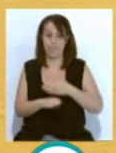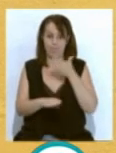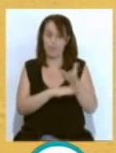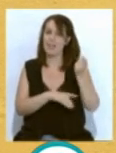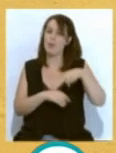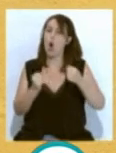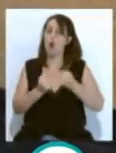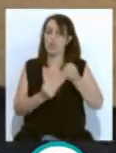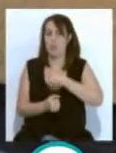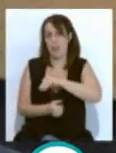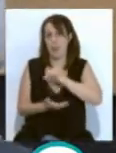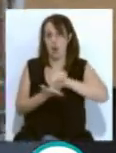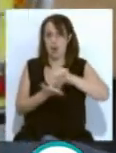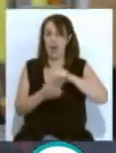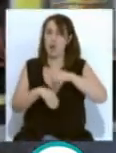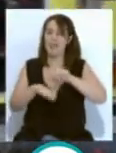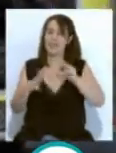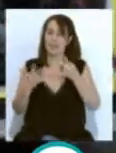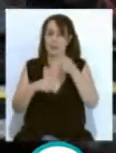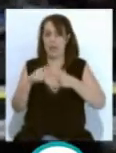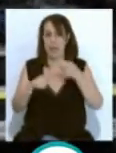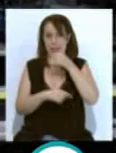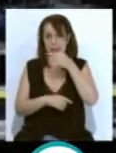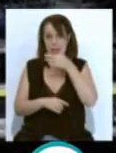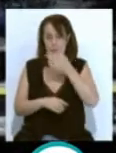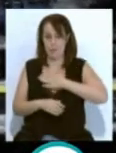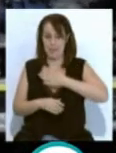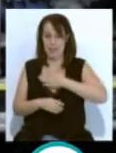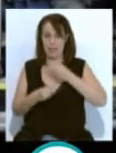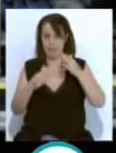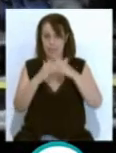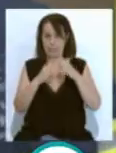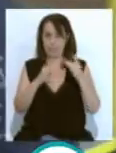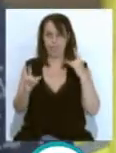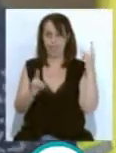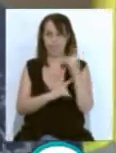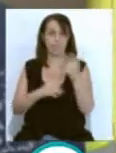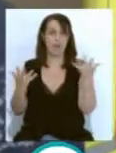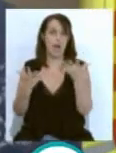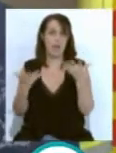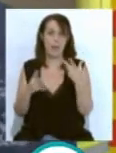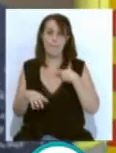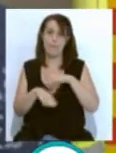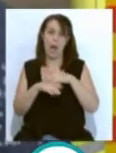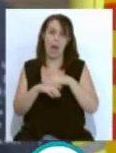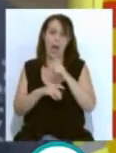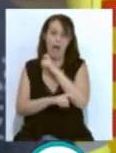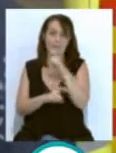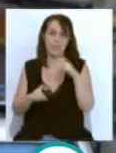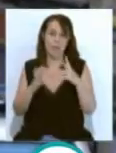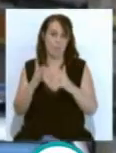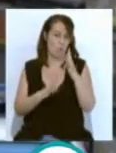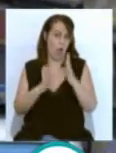policía local. En torno a las siete y media de la tarde, la propietaria de la vivienda realizó la llamada a emergencias para alertar sobre el fuego